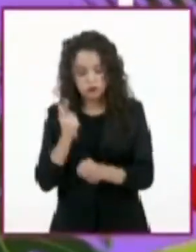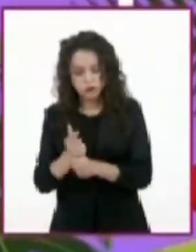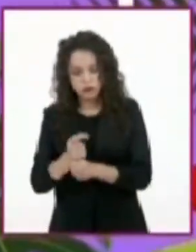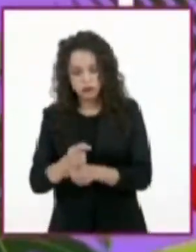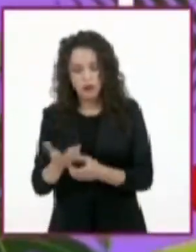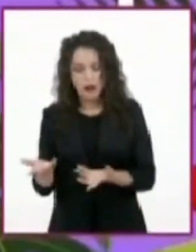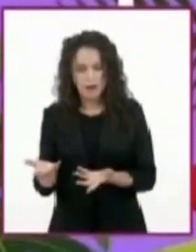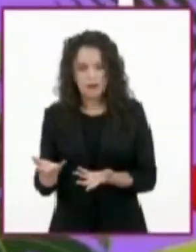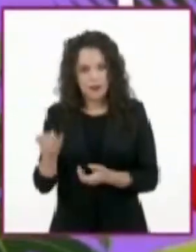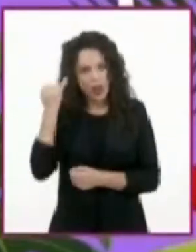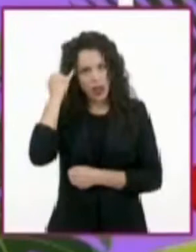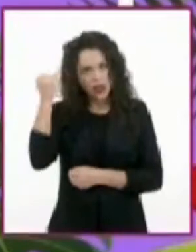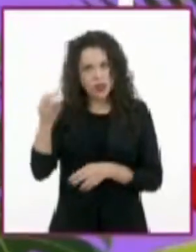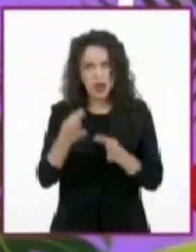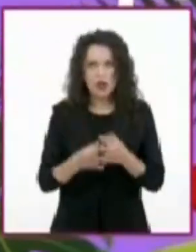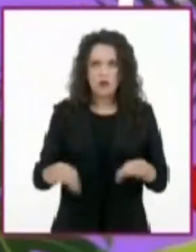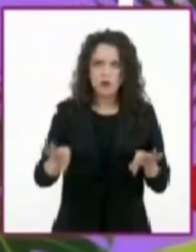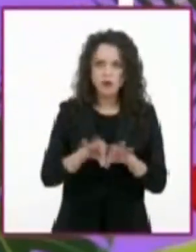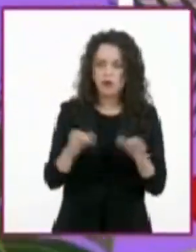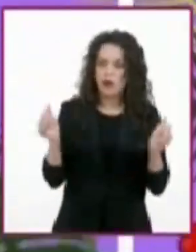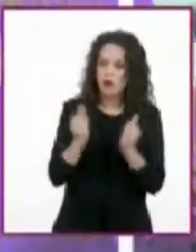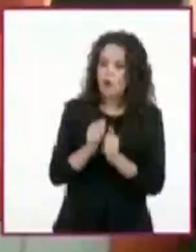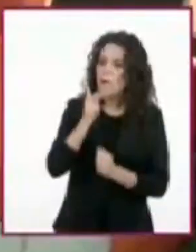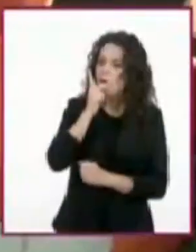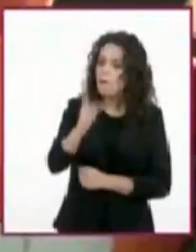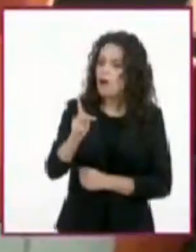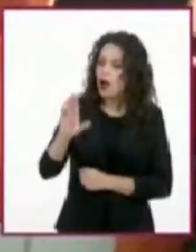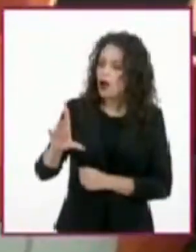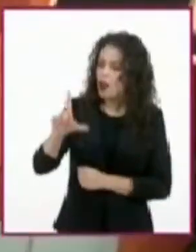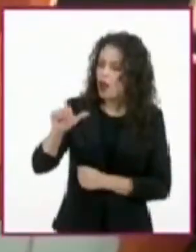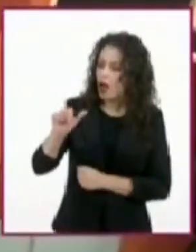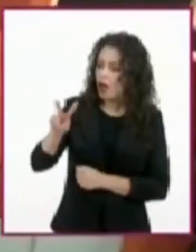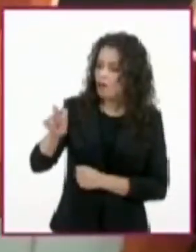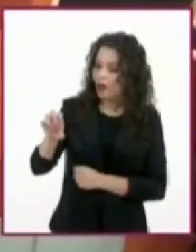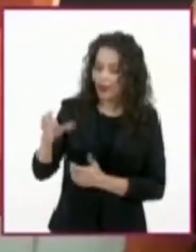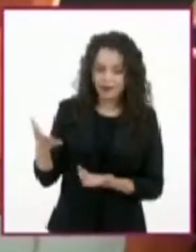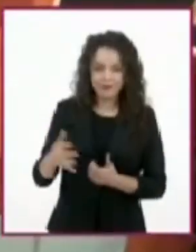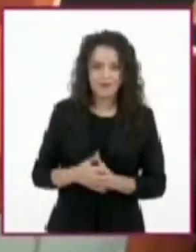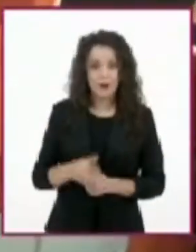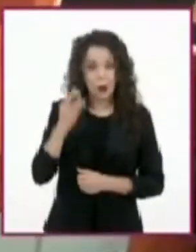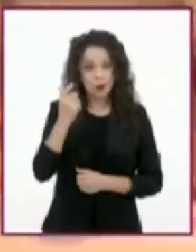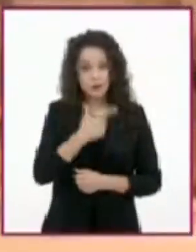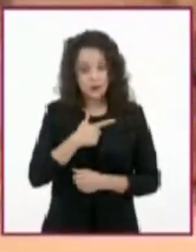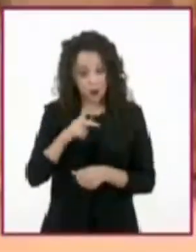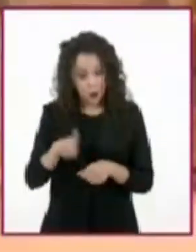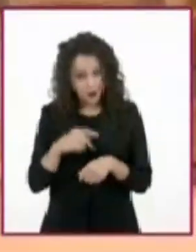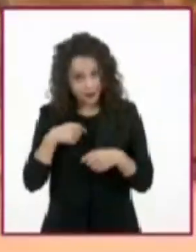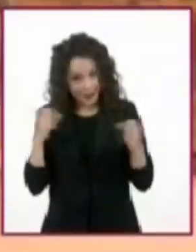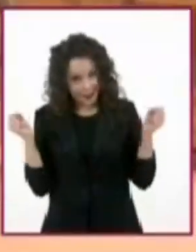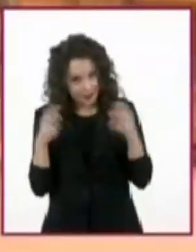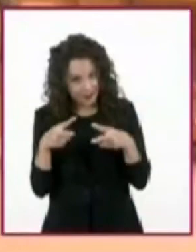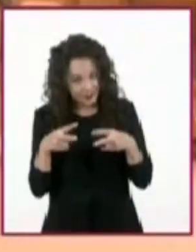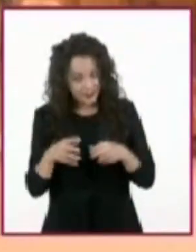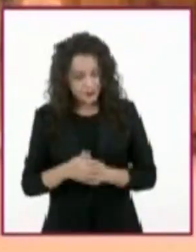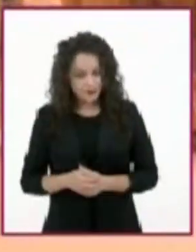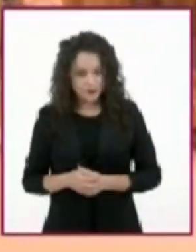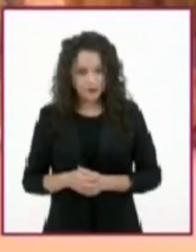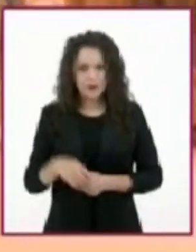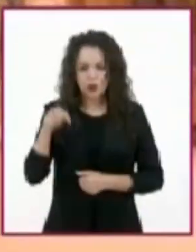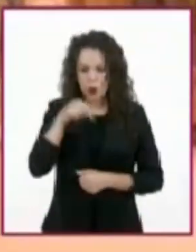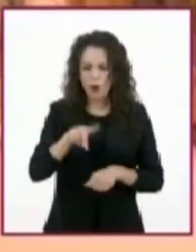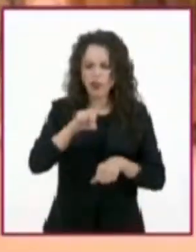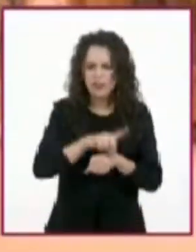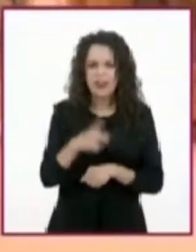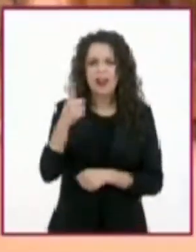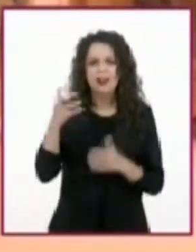a partir de palabras clave? Un placer estar de nuevo con ustedes. La razón de nuestra receta de hoy